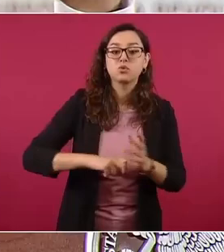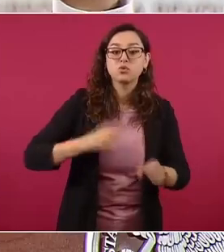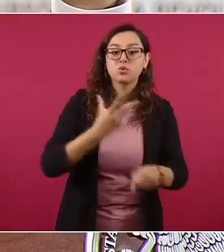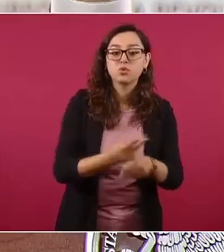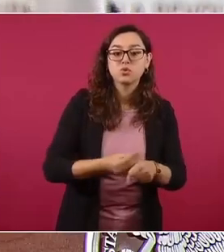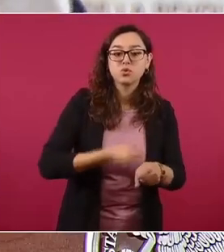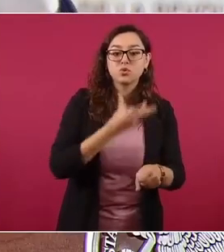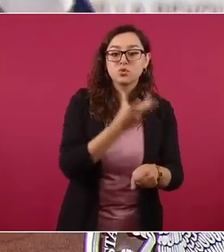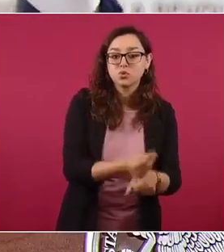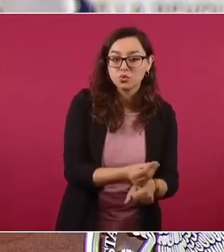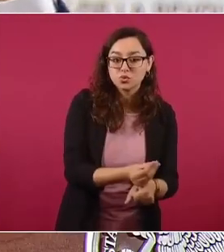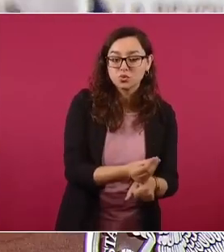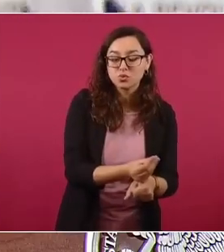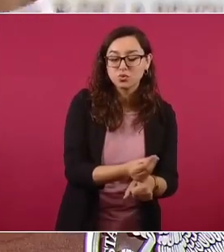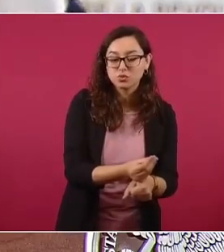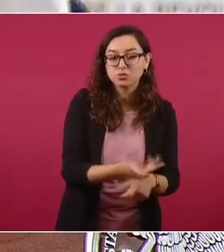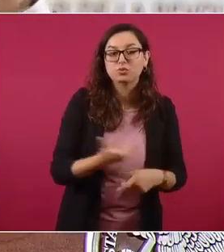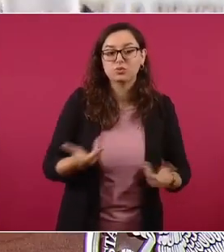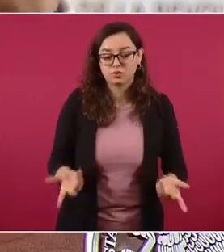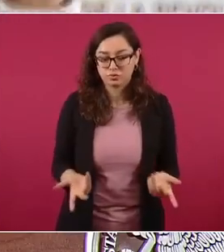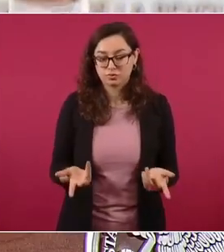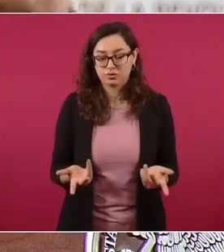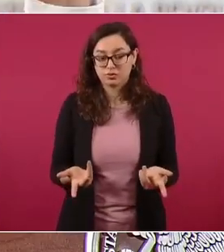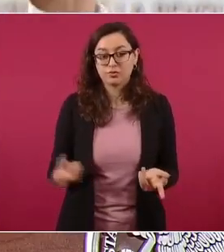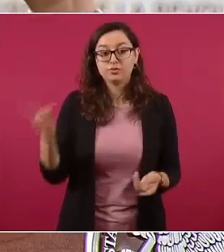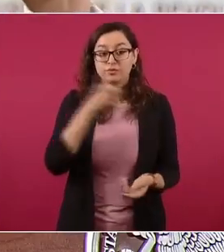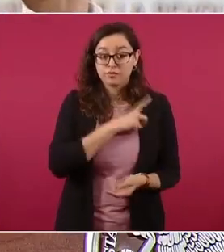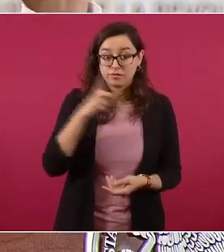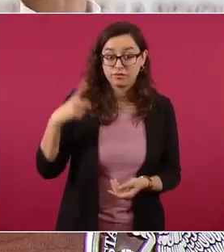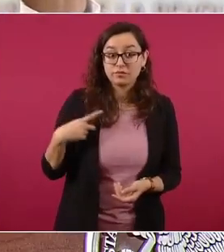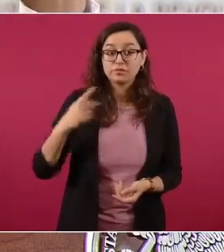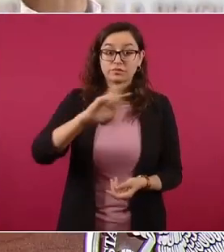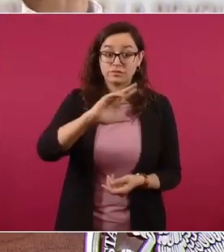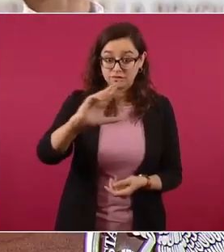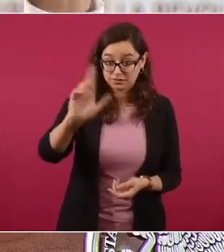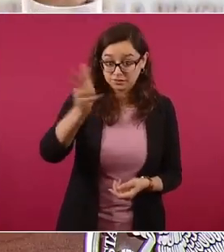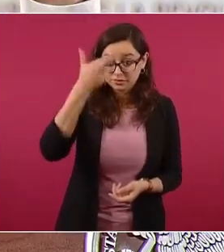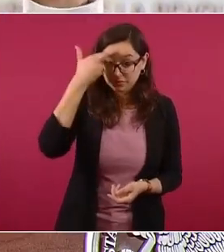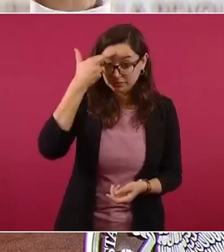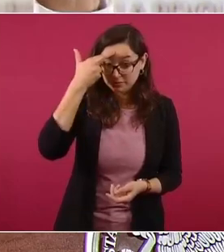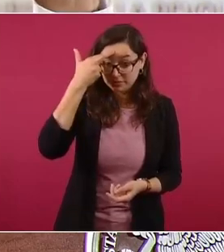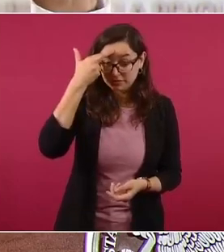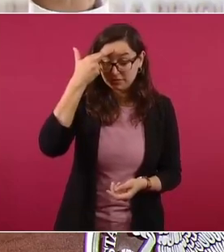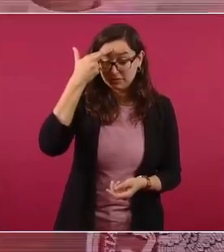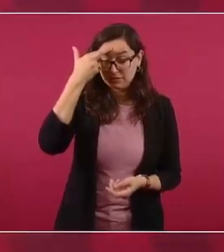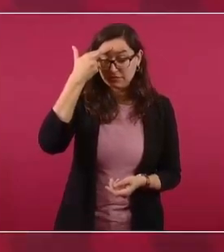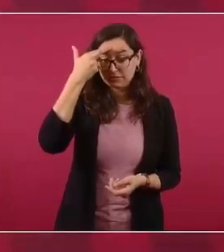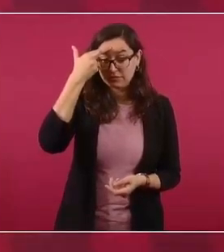No está de más que recuerden ellos